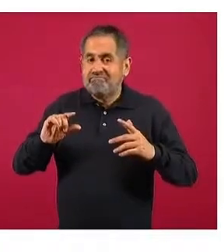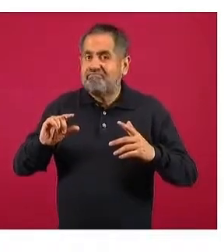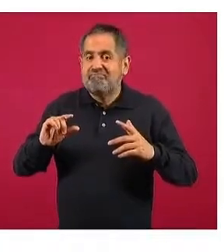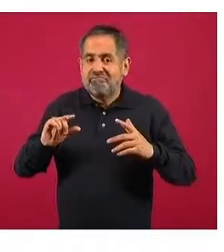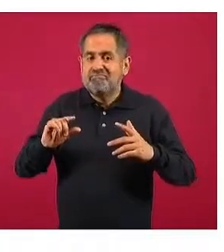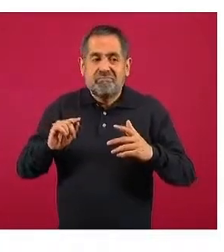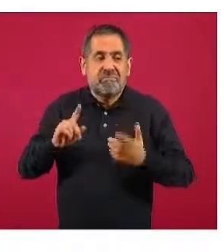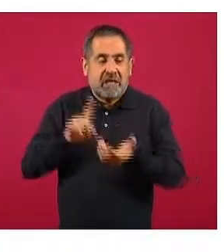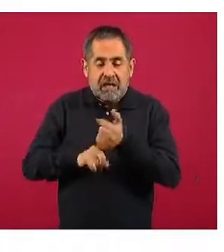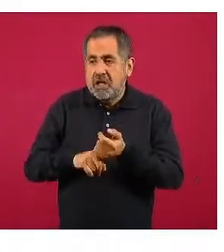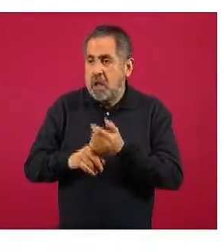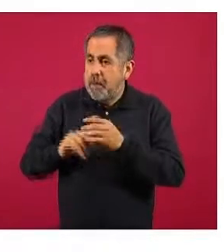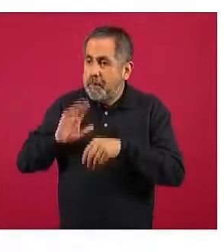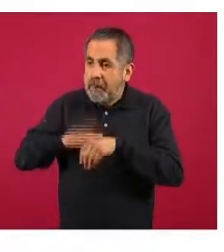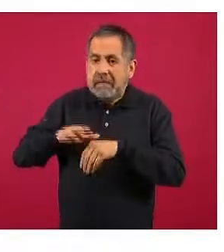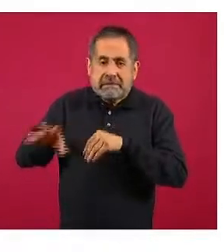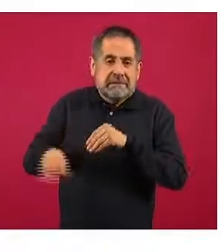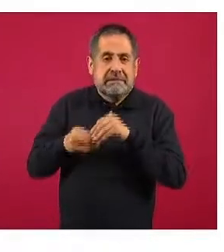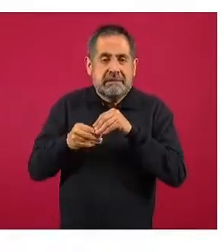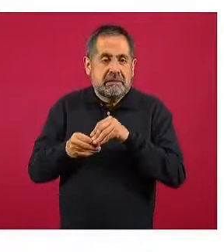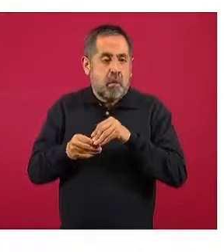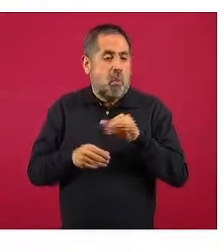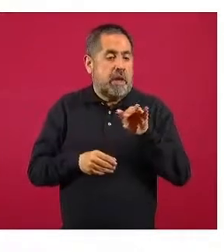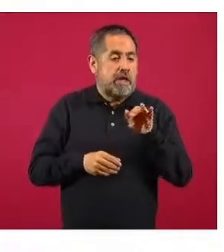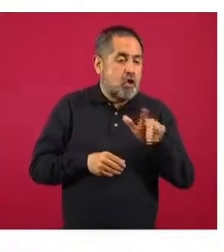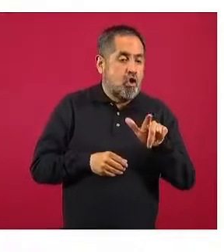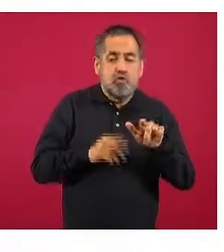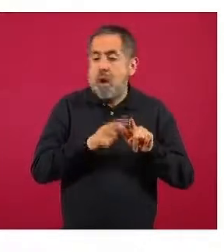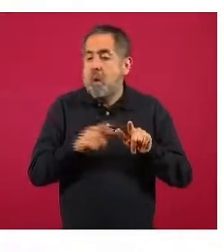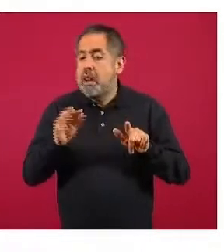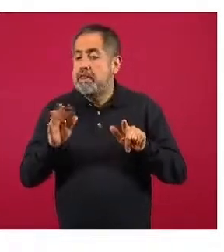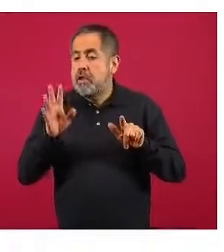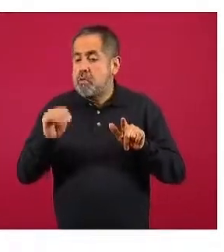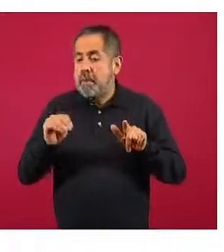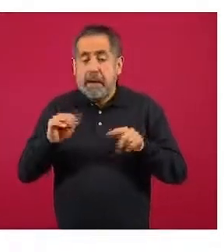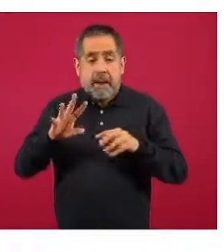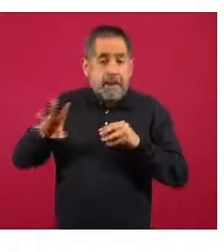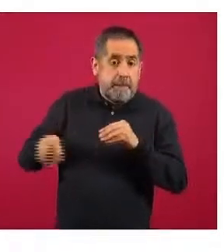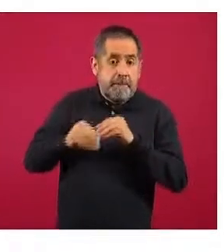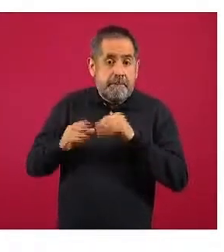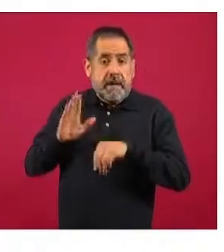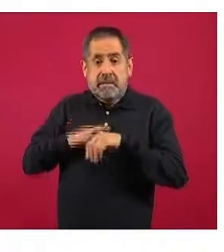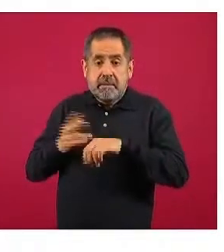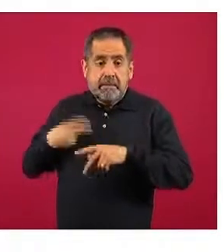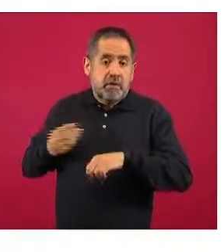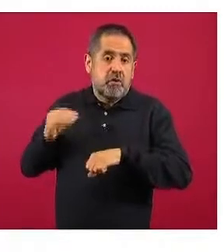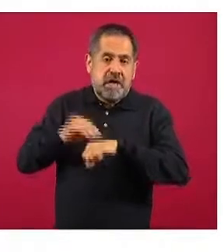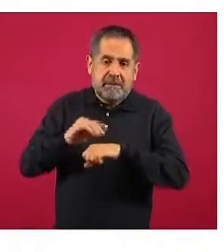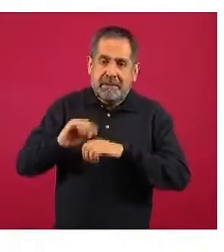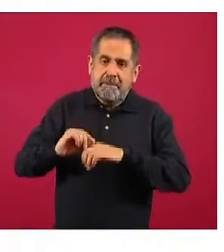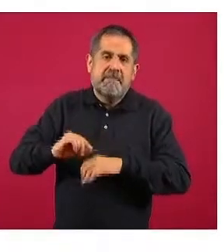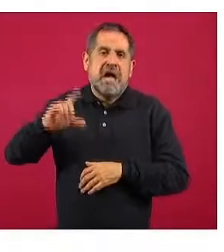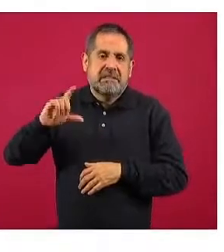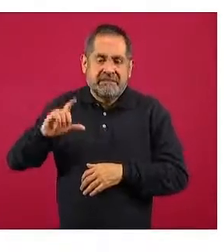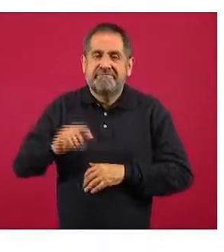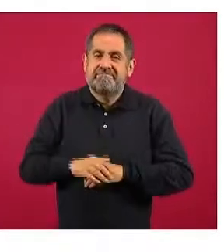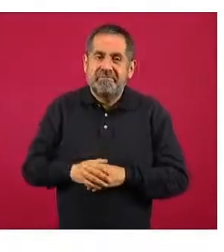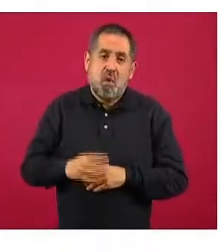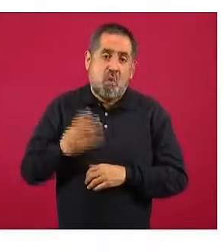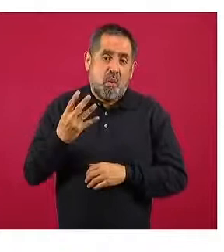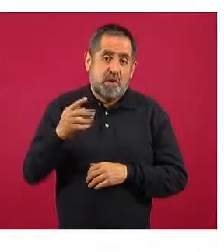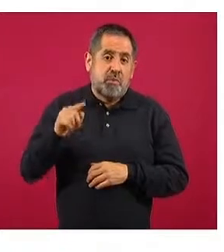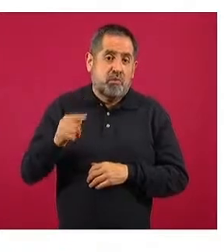casos acumulados entre la 48 y lo que se acumuló a la 49 tuvo un incremento de 4